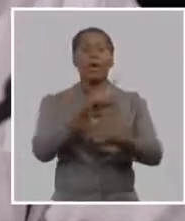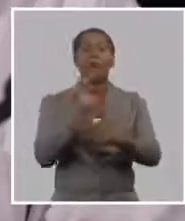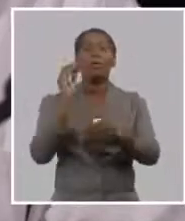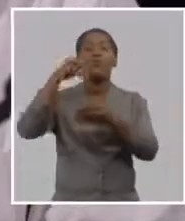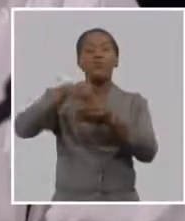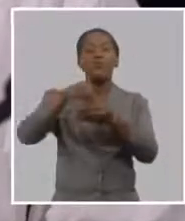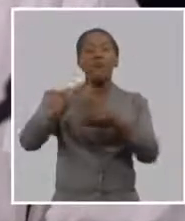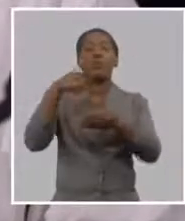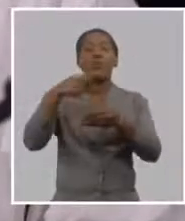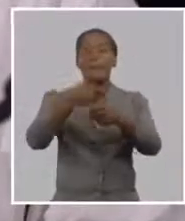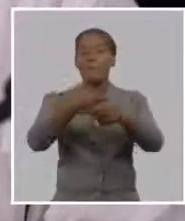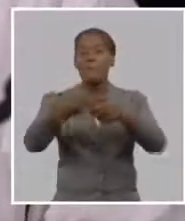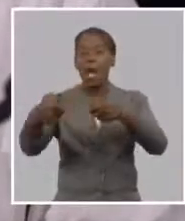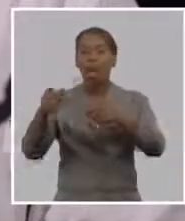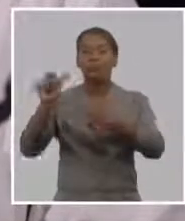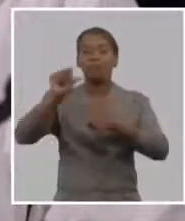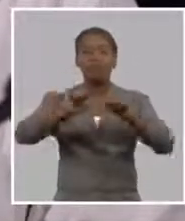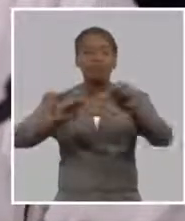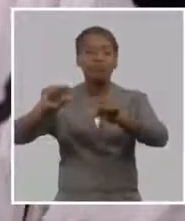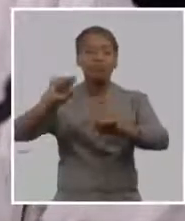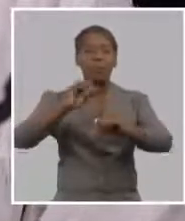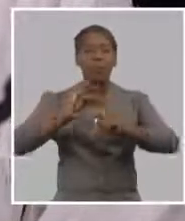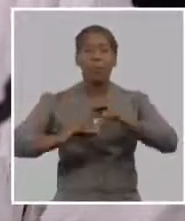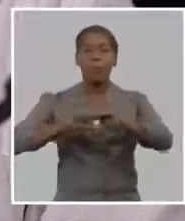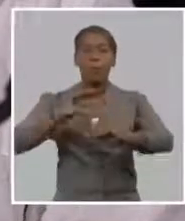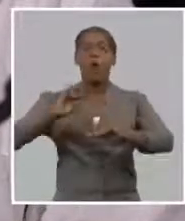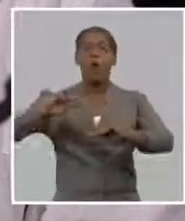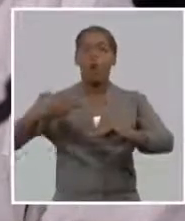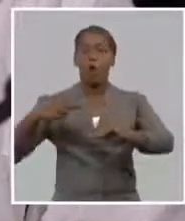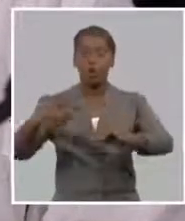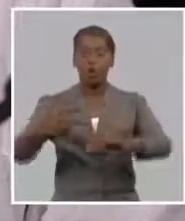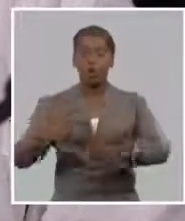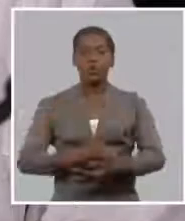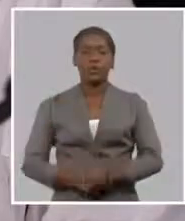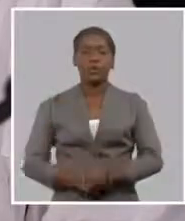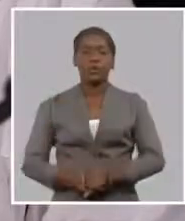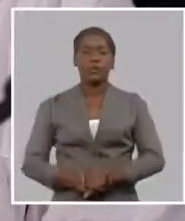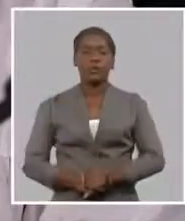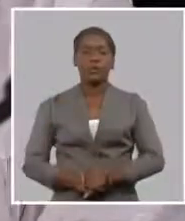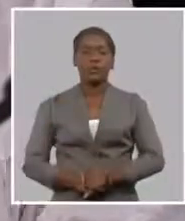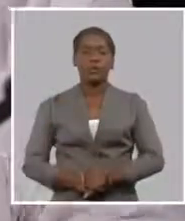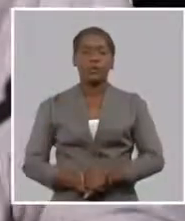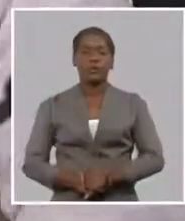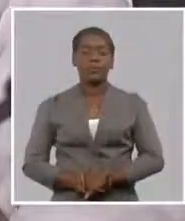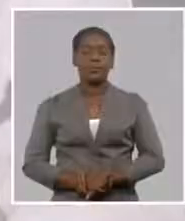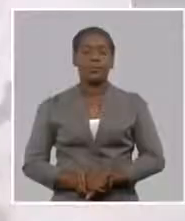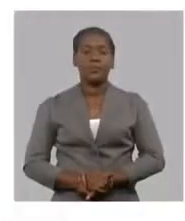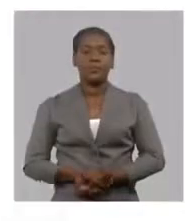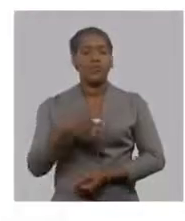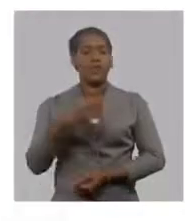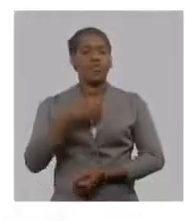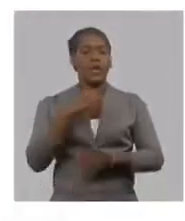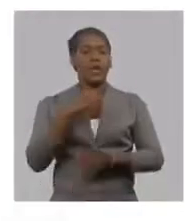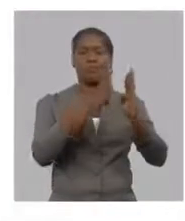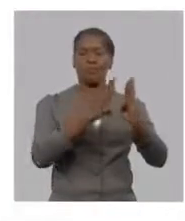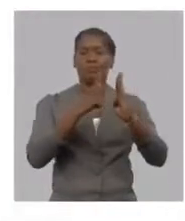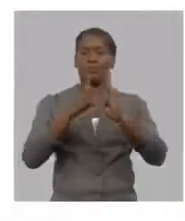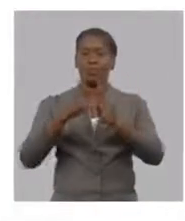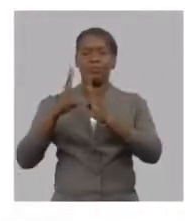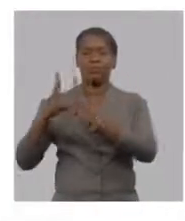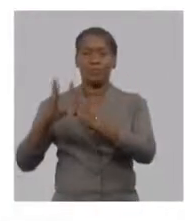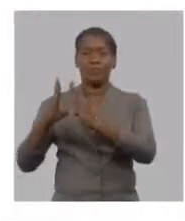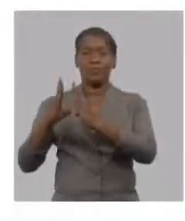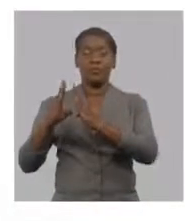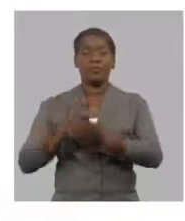se han ido autorizando un grupo de fondos también que Mayobre mencionó pero bueno hay fondos específicos donde el seguro va a trabajar